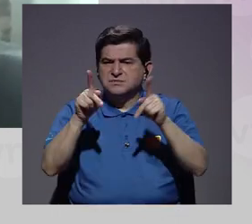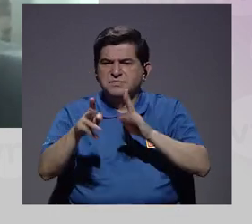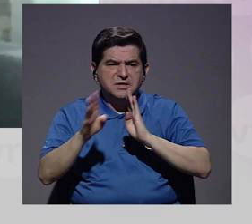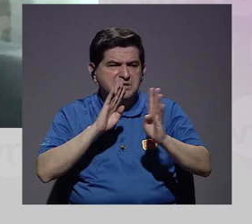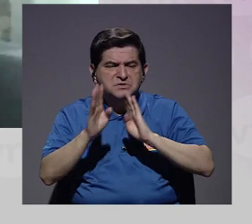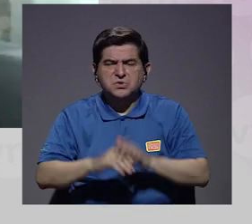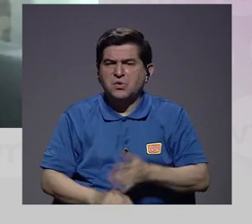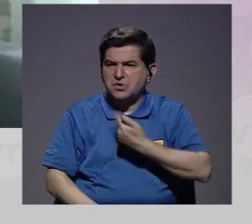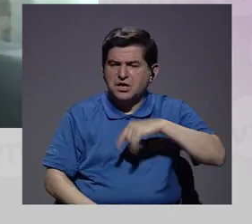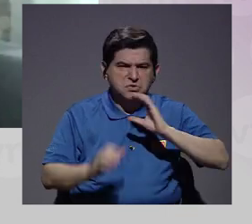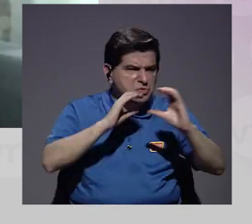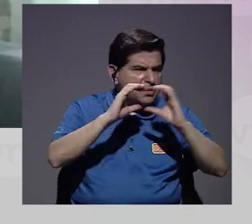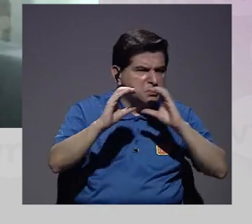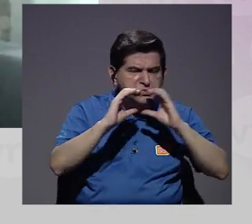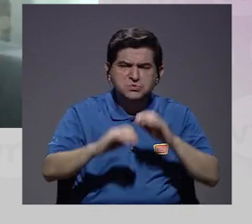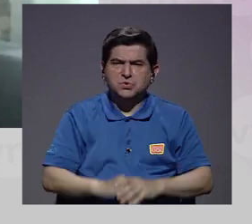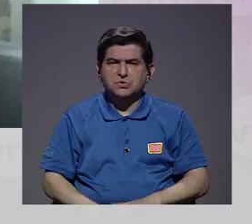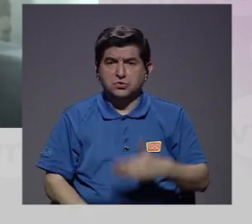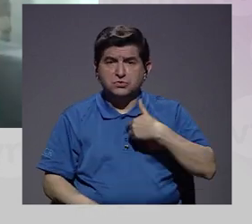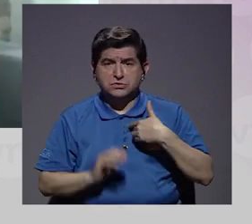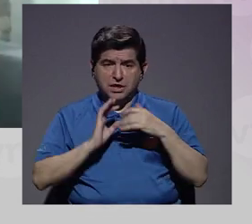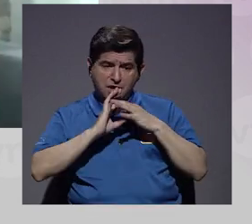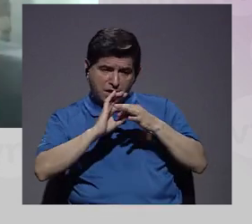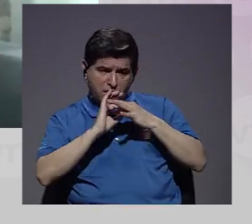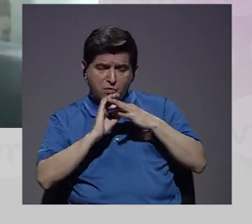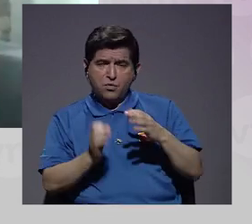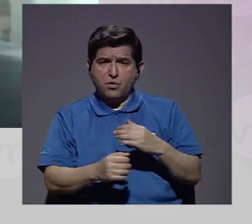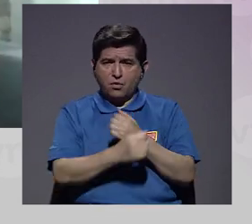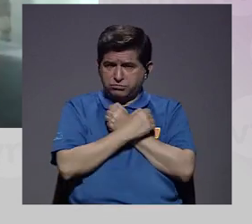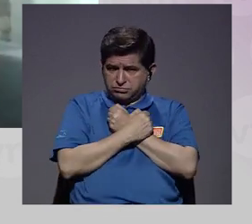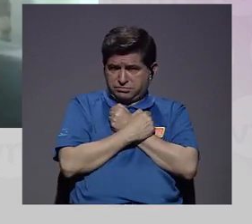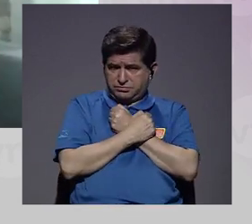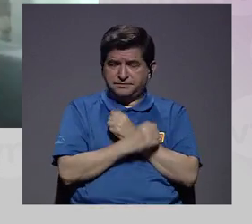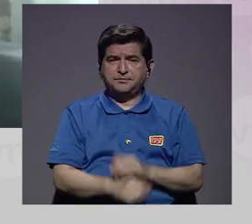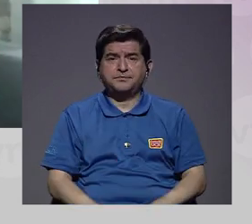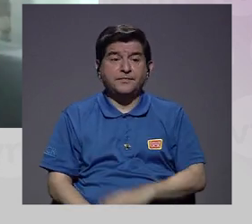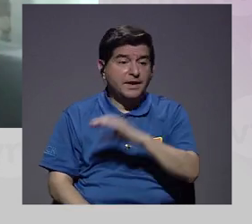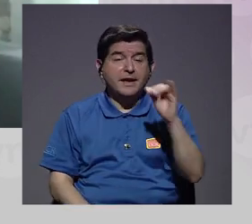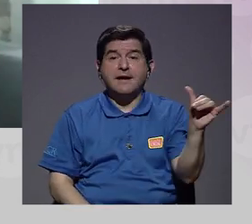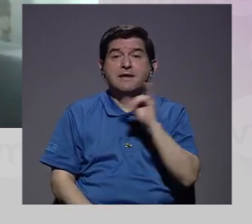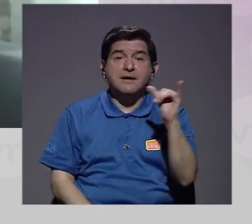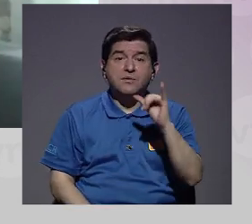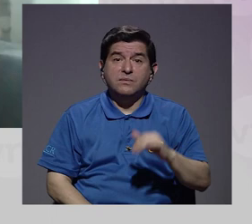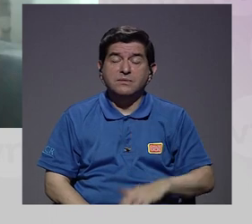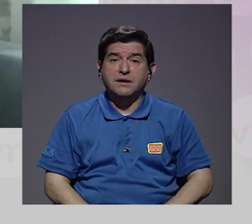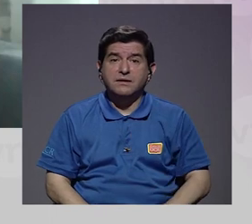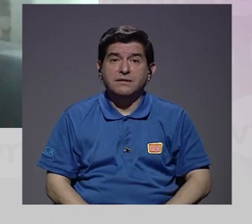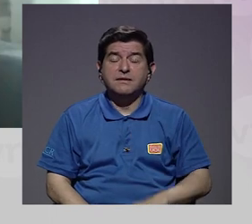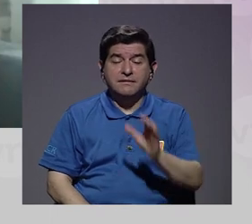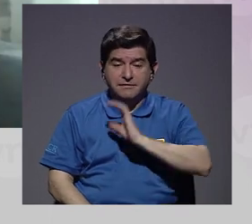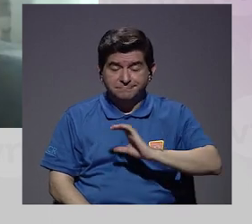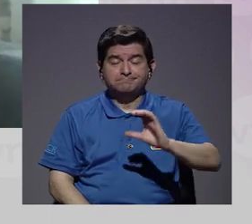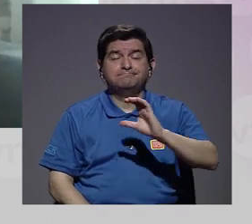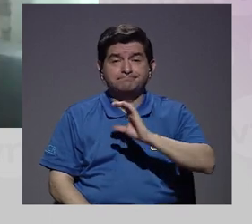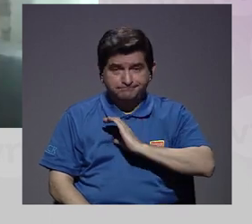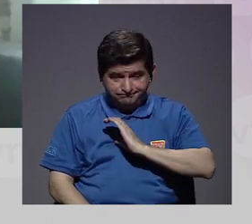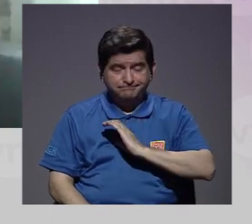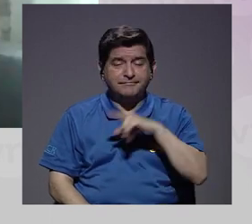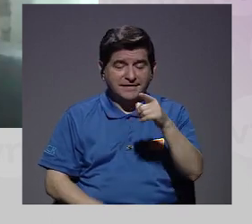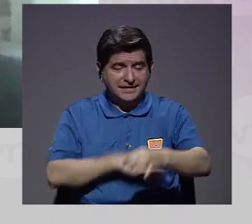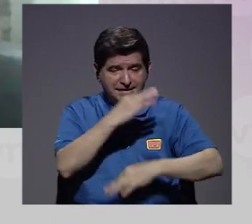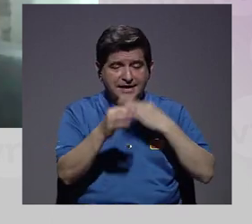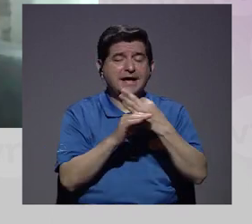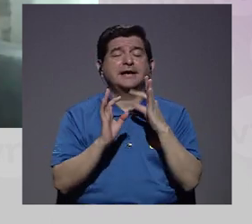con cuánta gente hablamos y nos comunicamos y tenemos vínculos afectivos y también la calidad